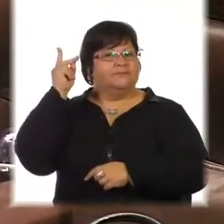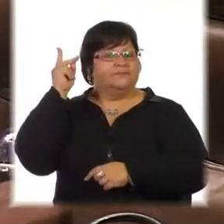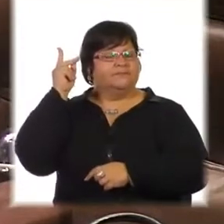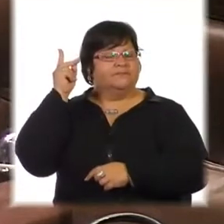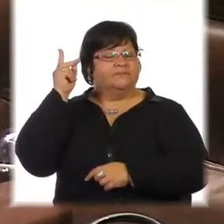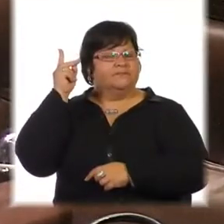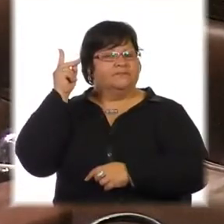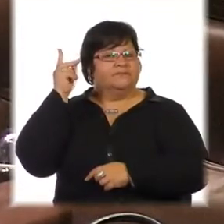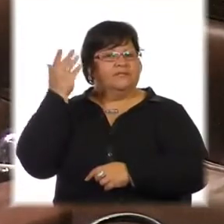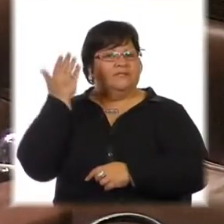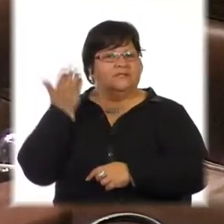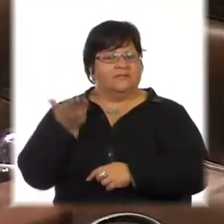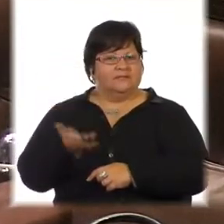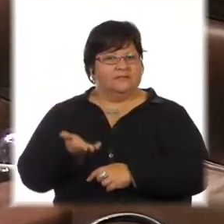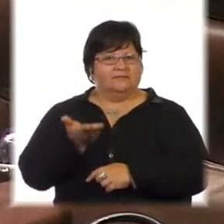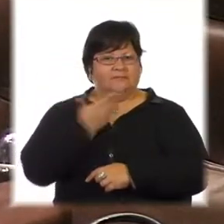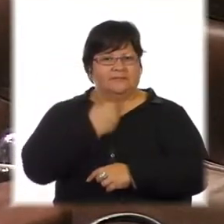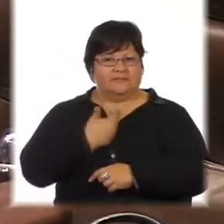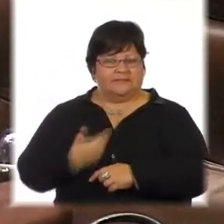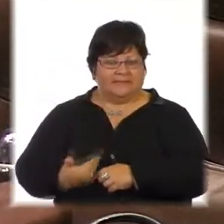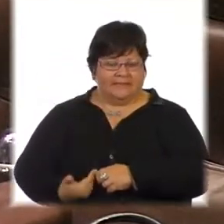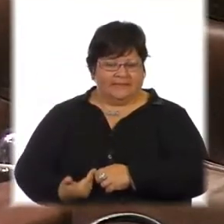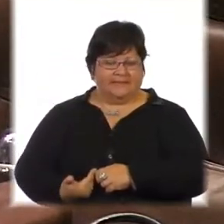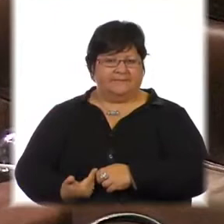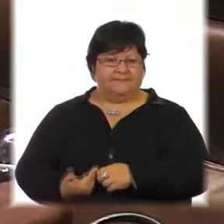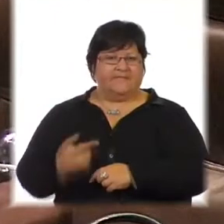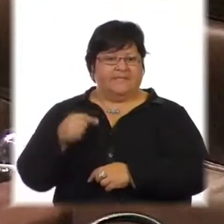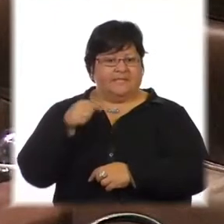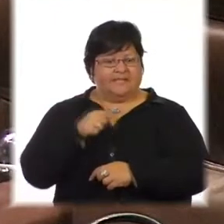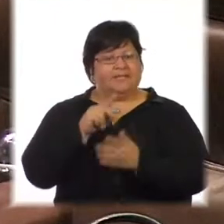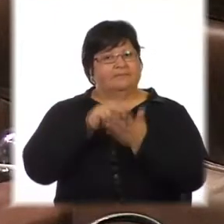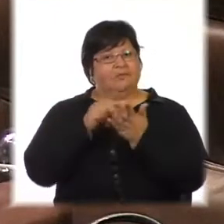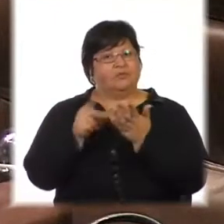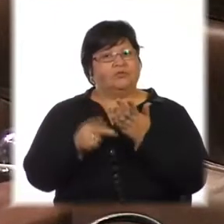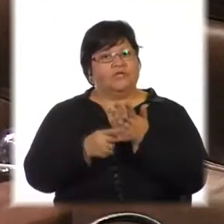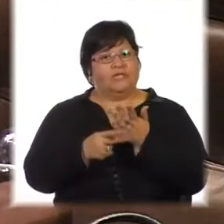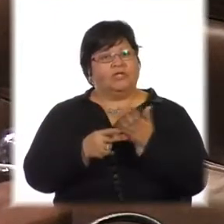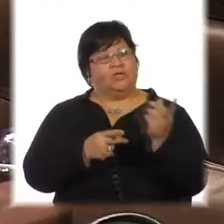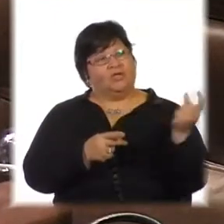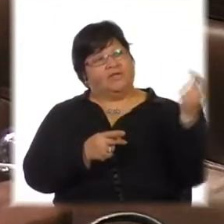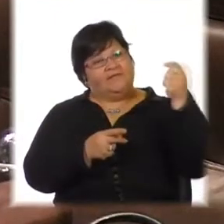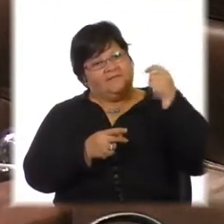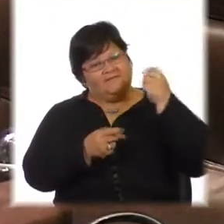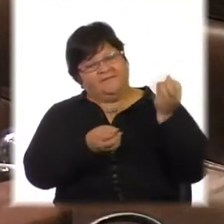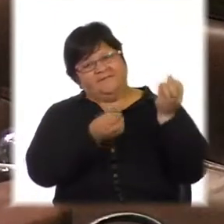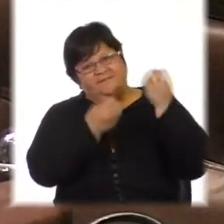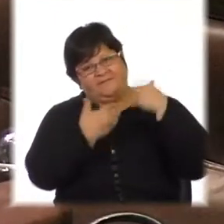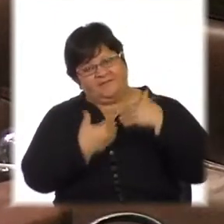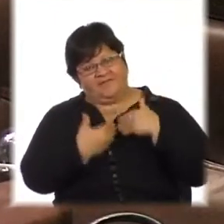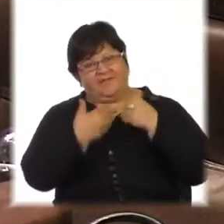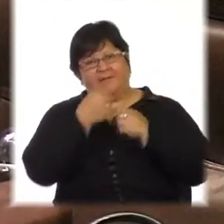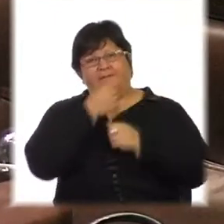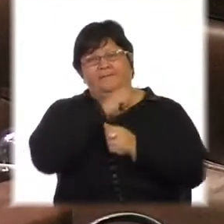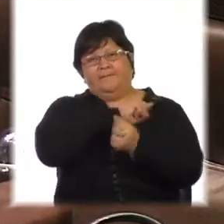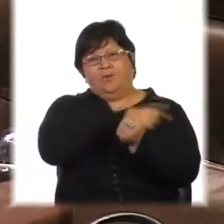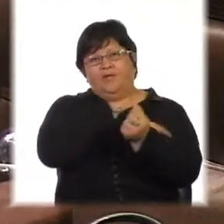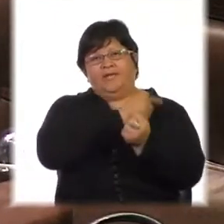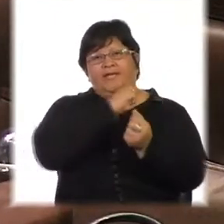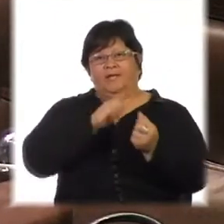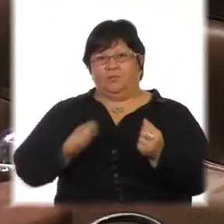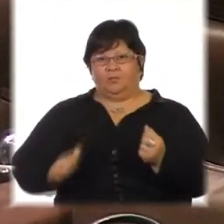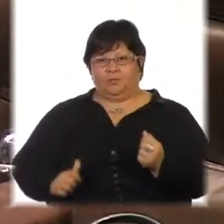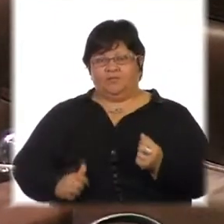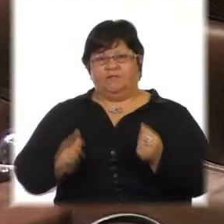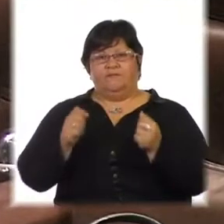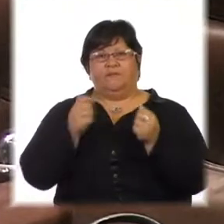este proyecto de ley que fue enviado por el Poder Ejecutivo, que tuvo un trámite de discusión